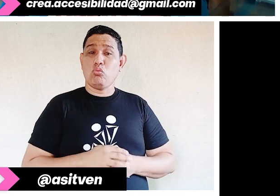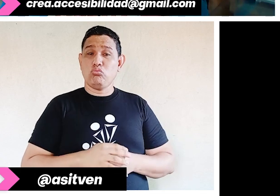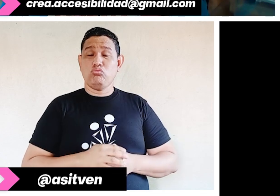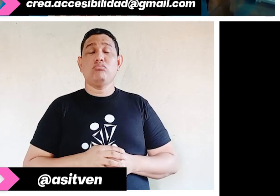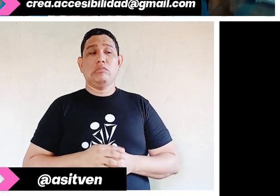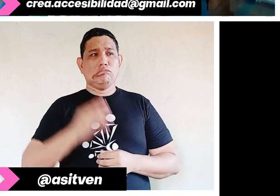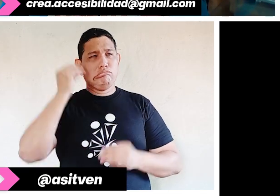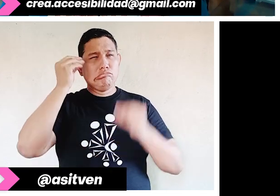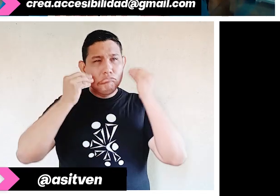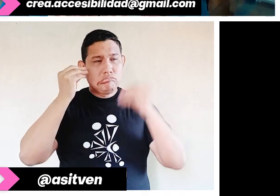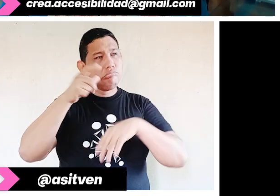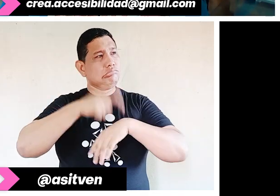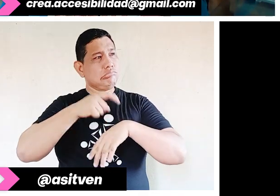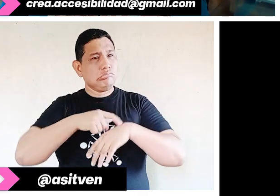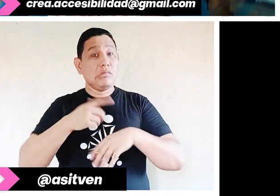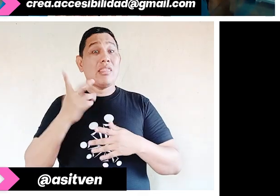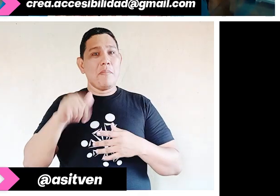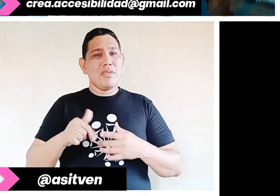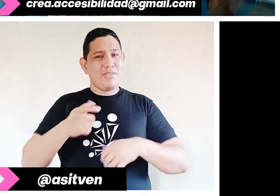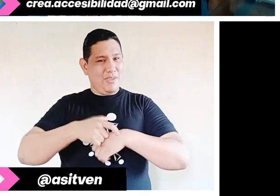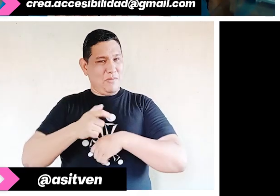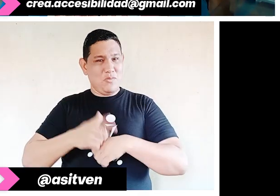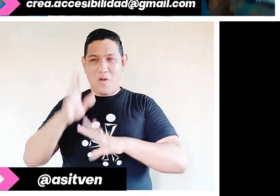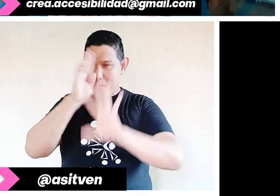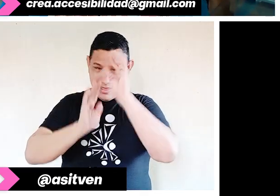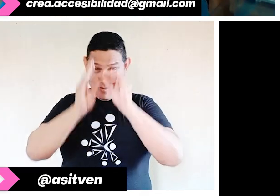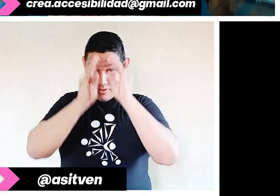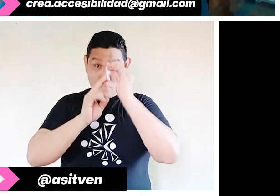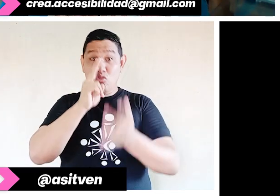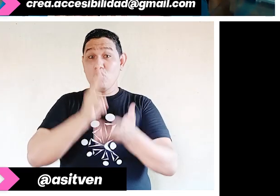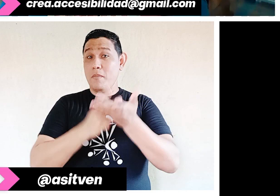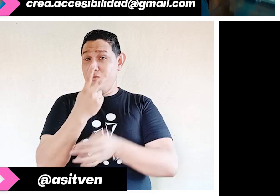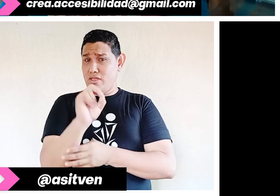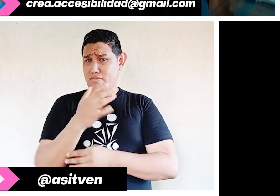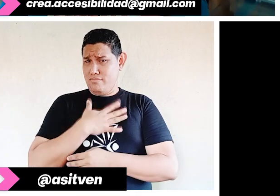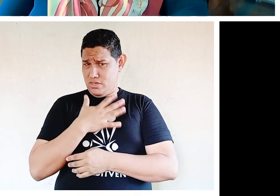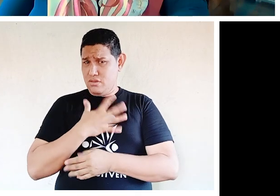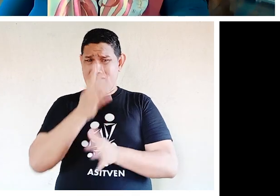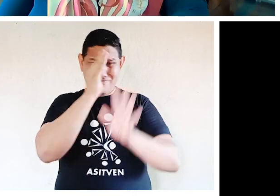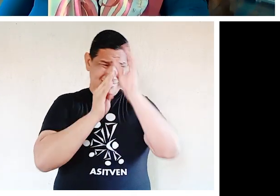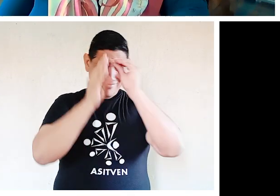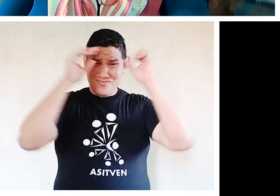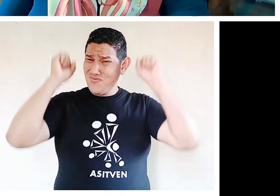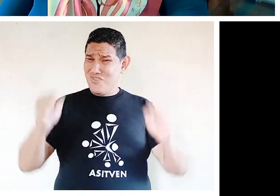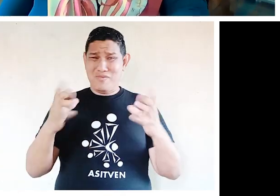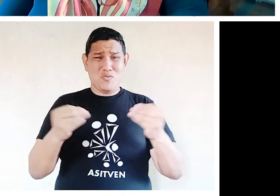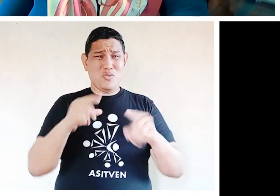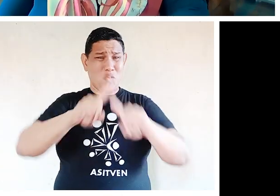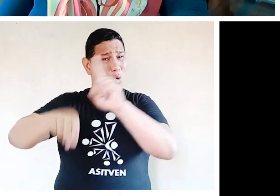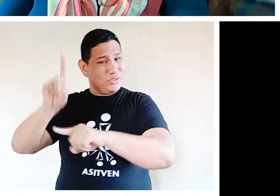reflexionar, tiempo para aprender. El 2020 para mí fue de mucho aprendizaje. Entonces, el hecho de que